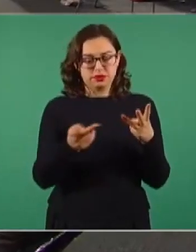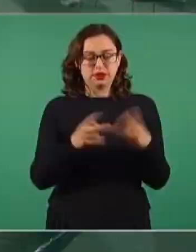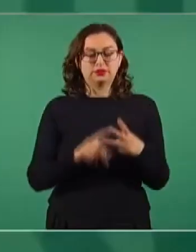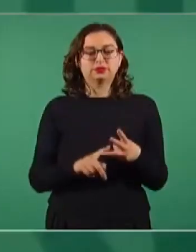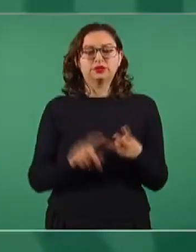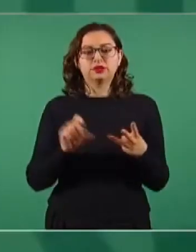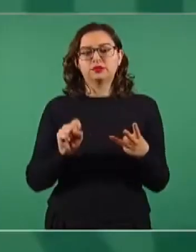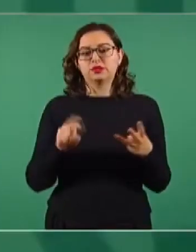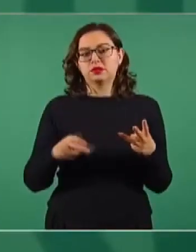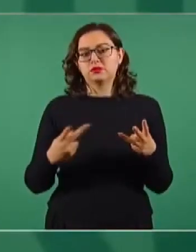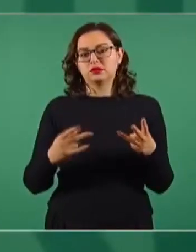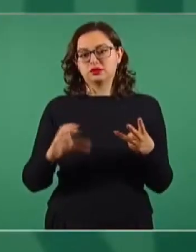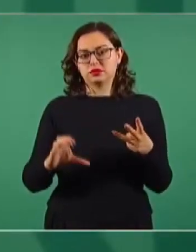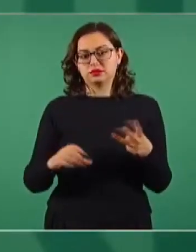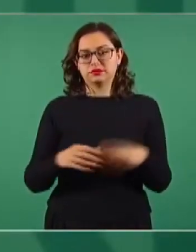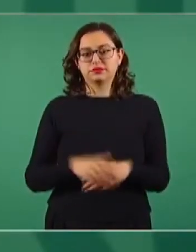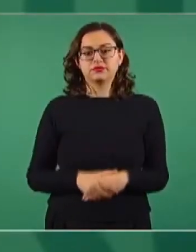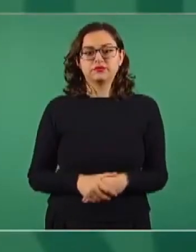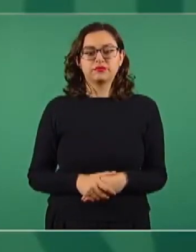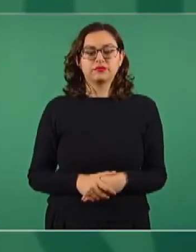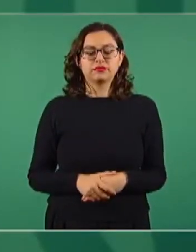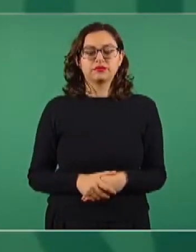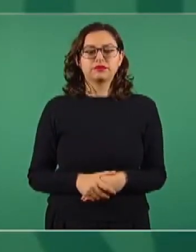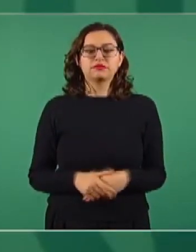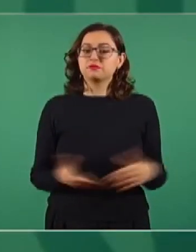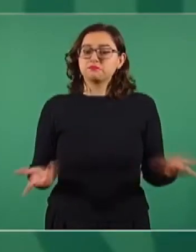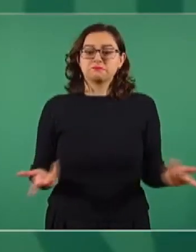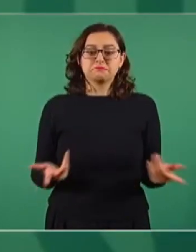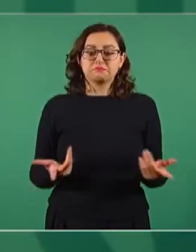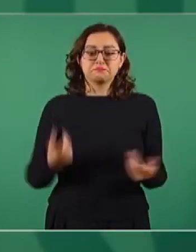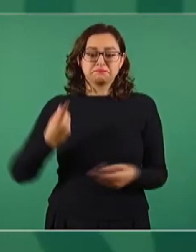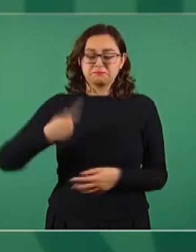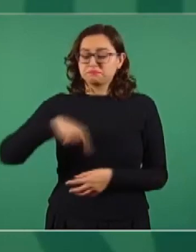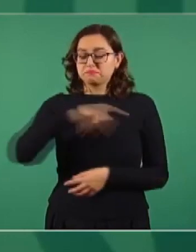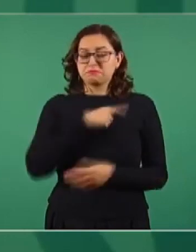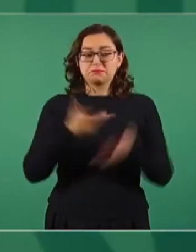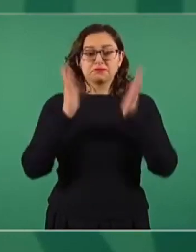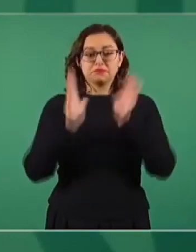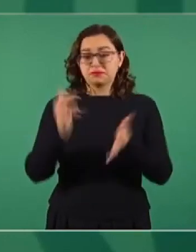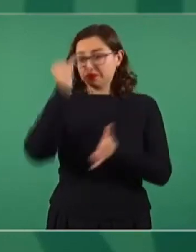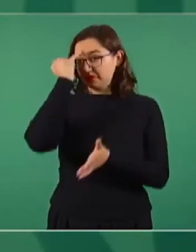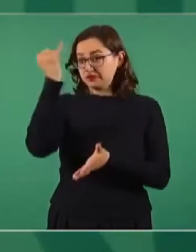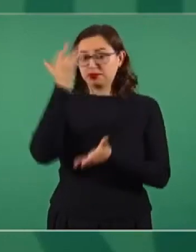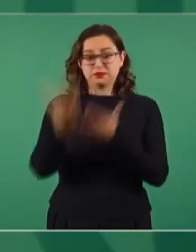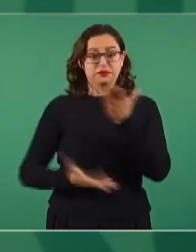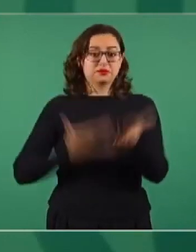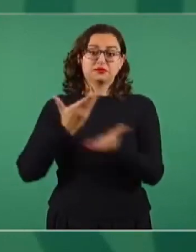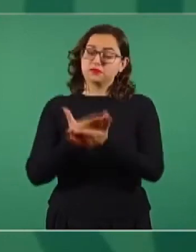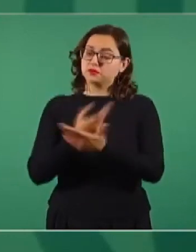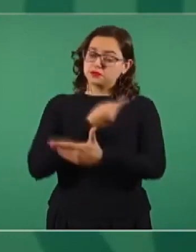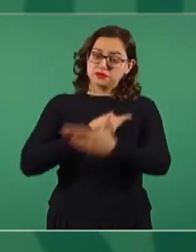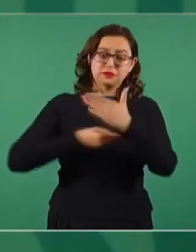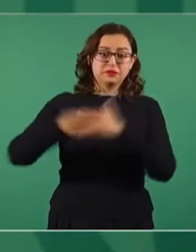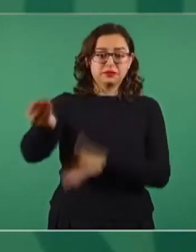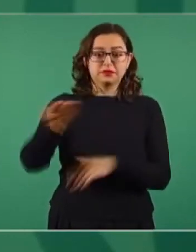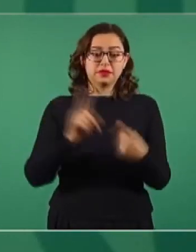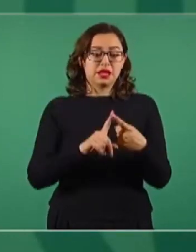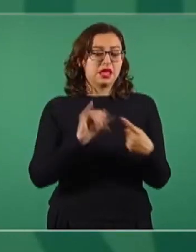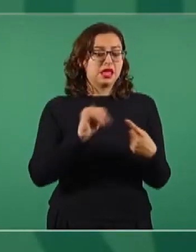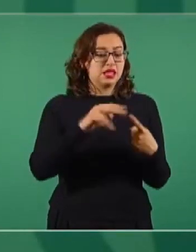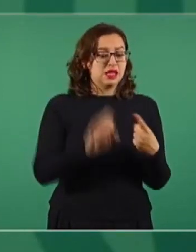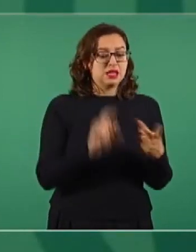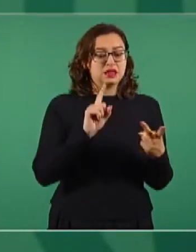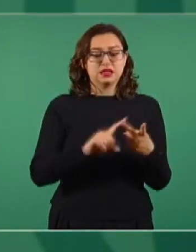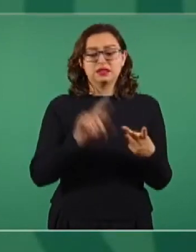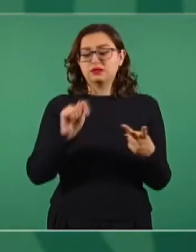Vamos a presentar una iniciativa de reforma. Está muy mal tanto el INE como el